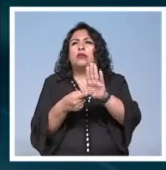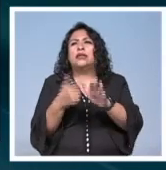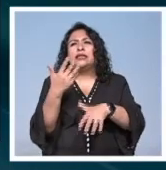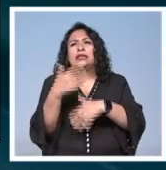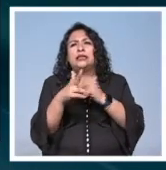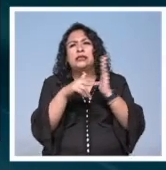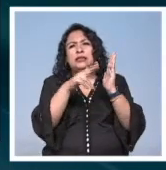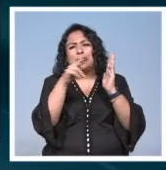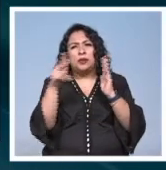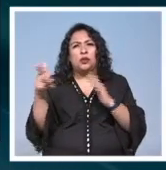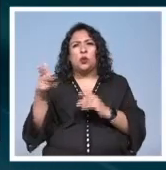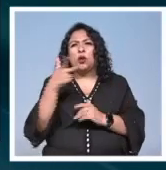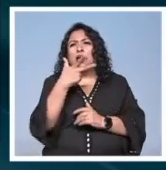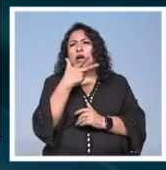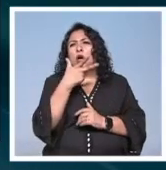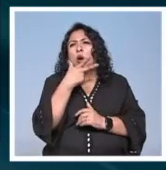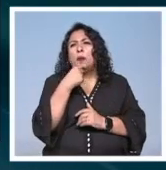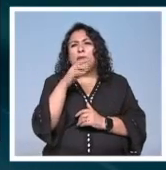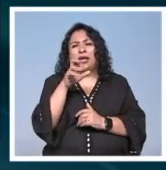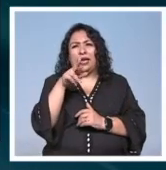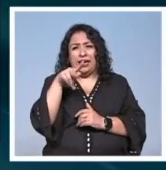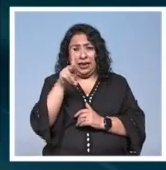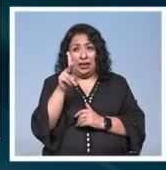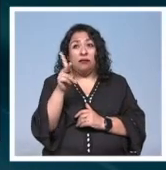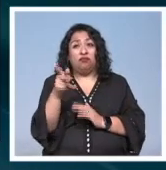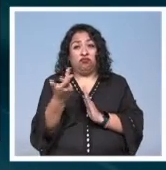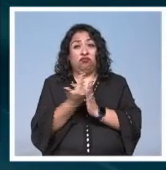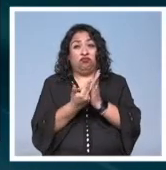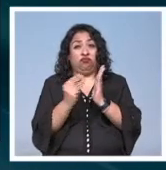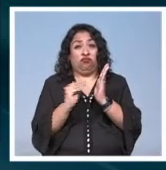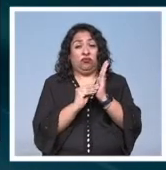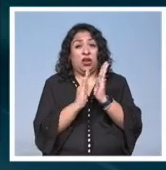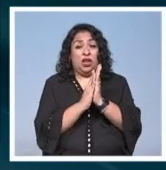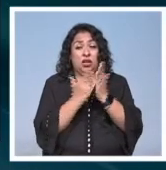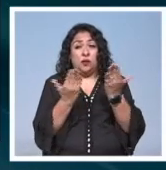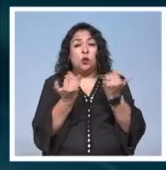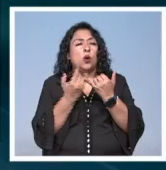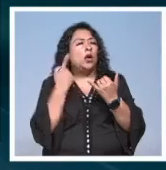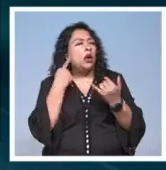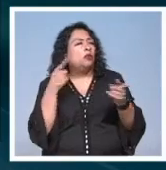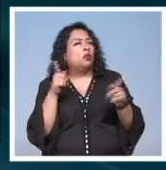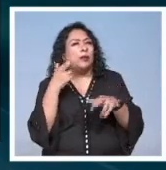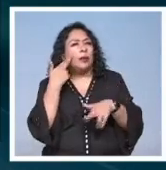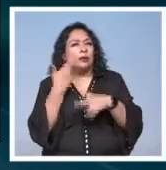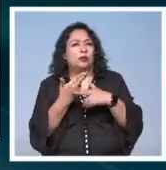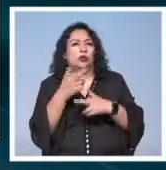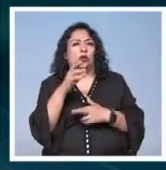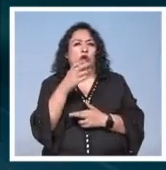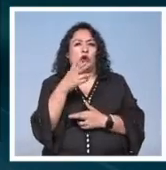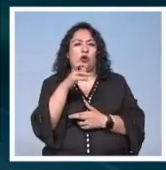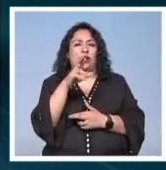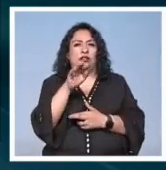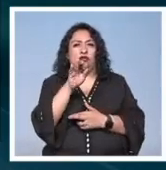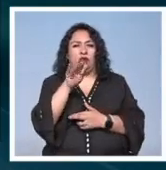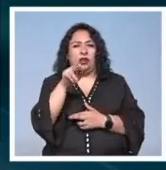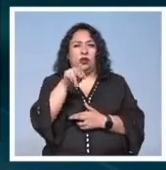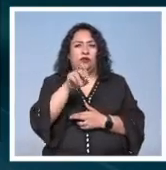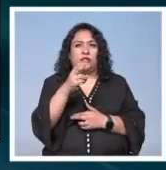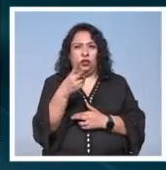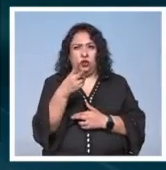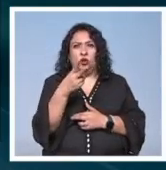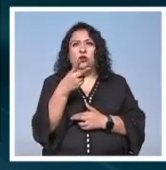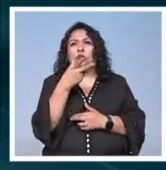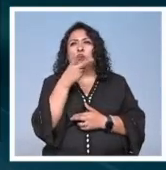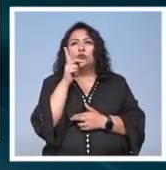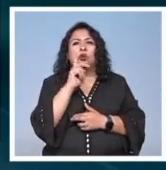15 pinturas de Erick Pérez las cuales ilustran el libro además de música a cargo de Horacio Franco para Noticias 22